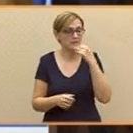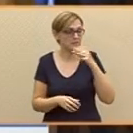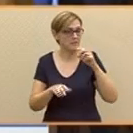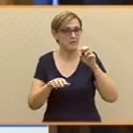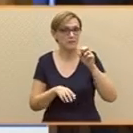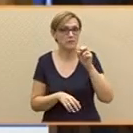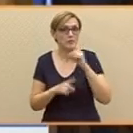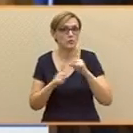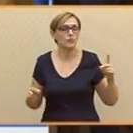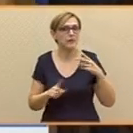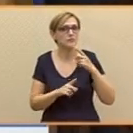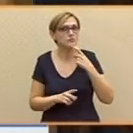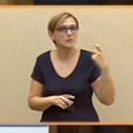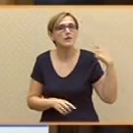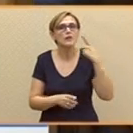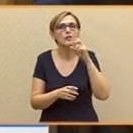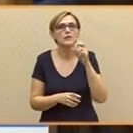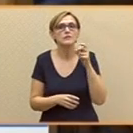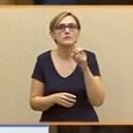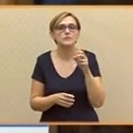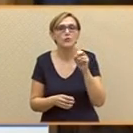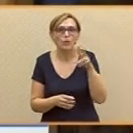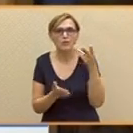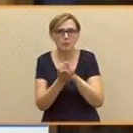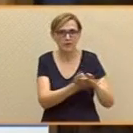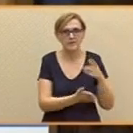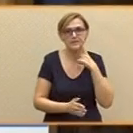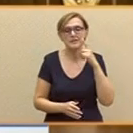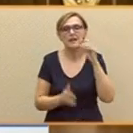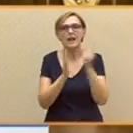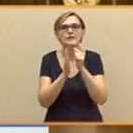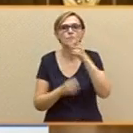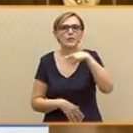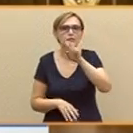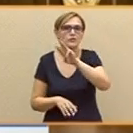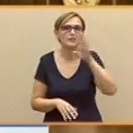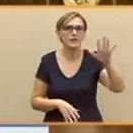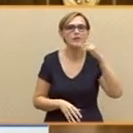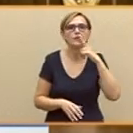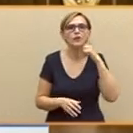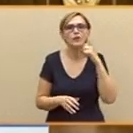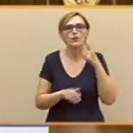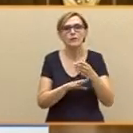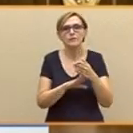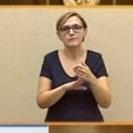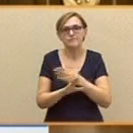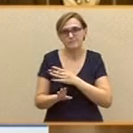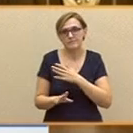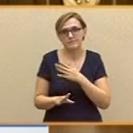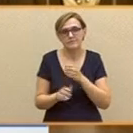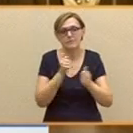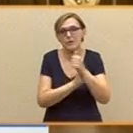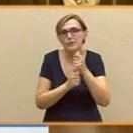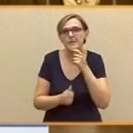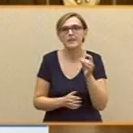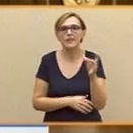acuerdo no se plantean cambiar el artículo 135 que prioriza el pago de la deuda, ni hay ningún cuestionamiento de la ley de estabilidad